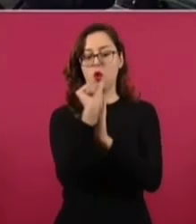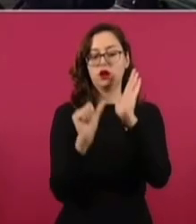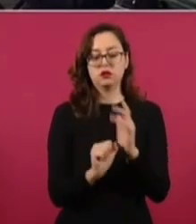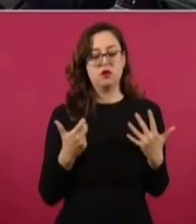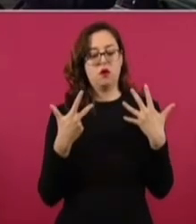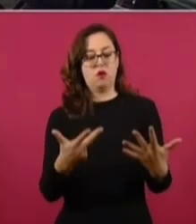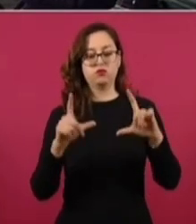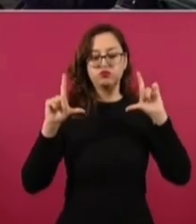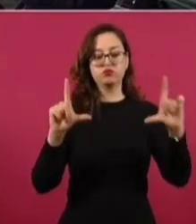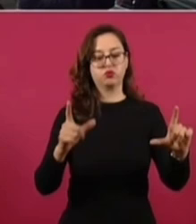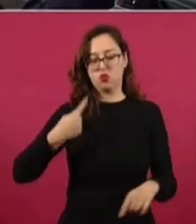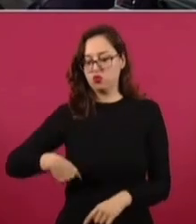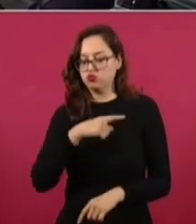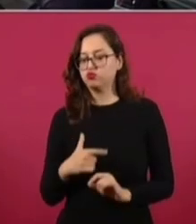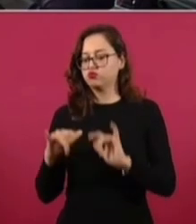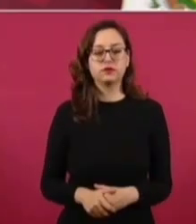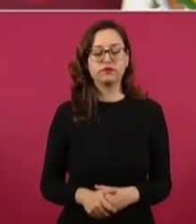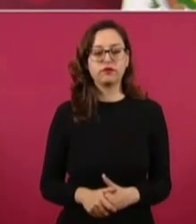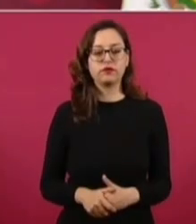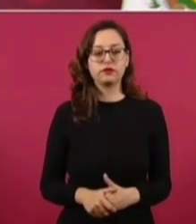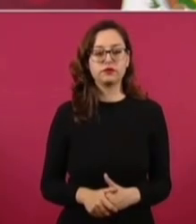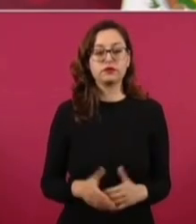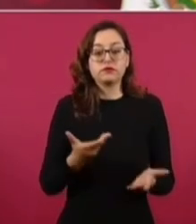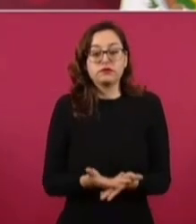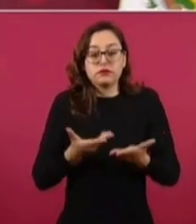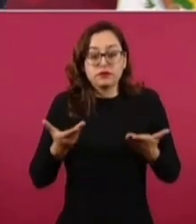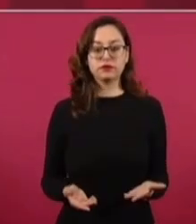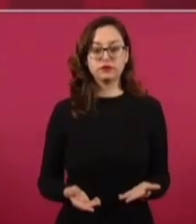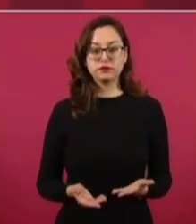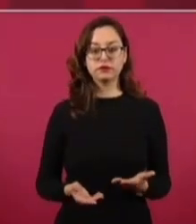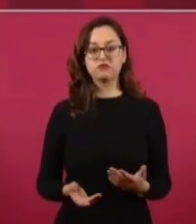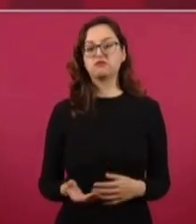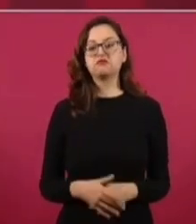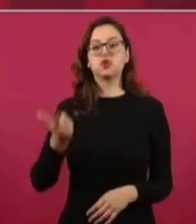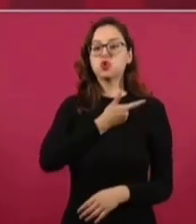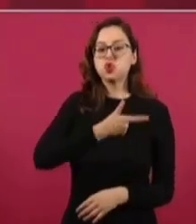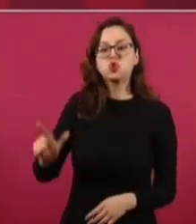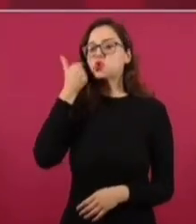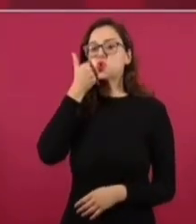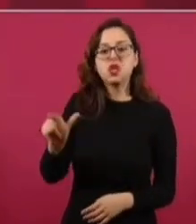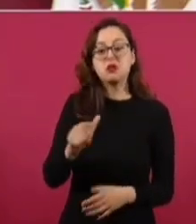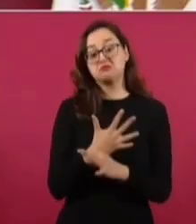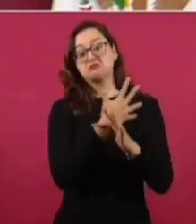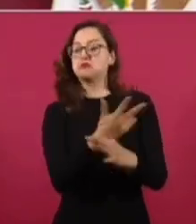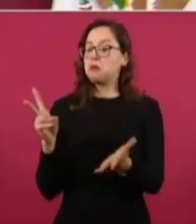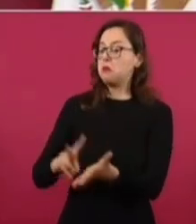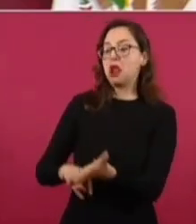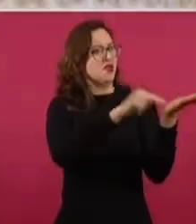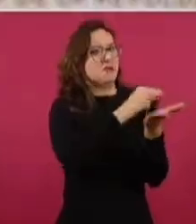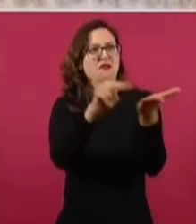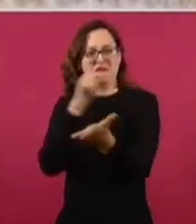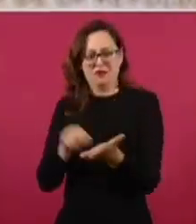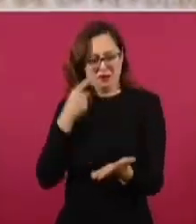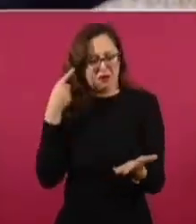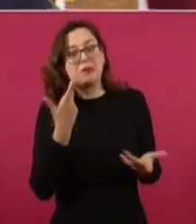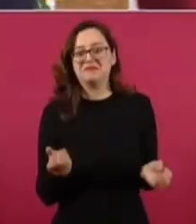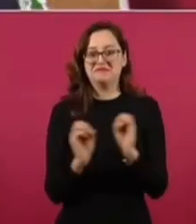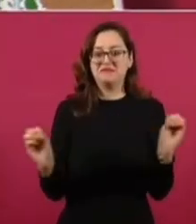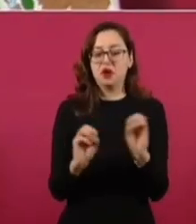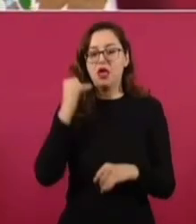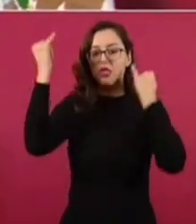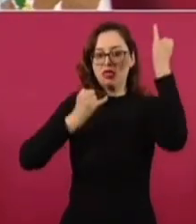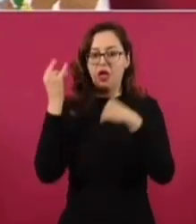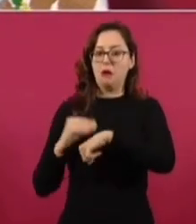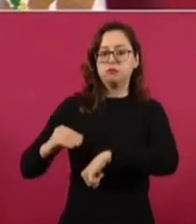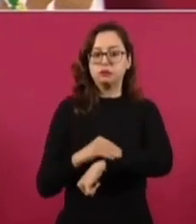octavo, que nosotros lo redactamos. Y ahora resulta que no tiene validez. Si está en el tratado, empiezan con